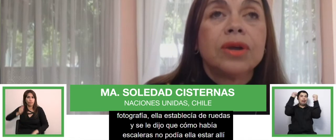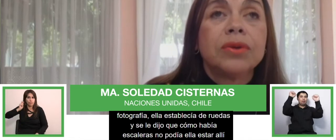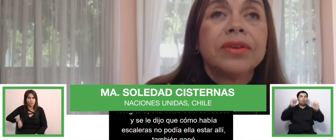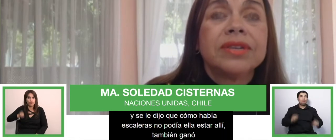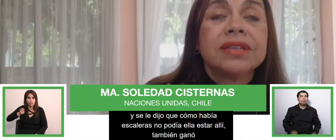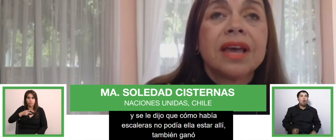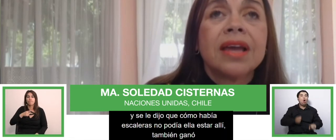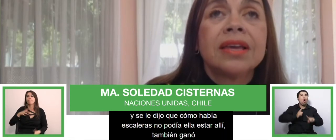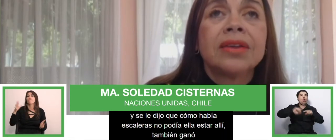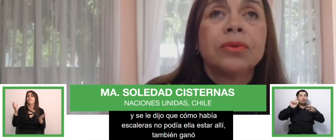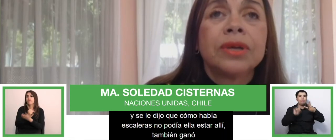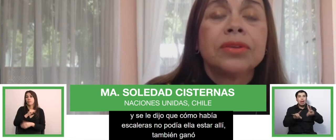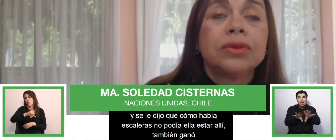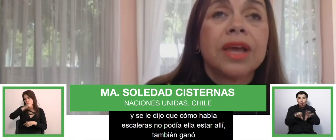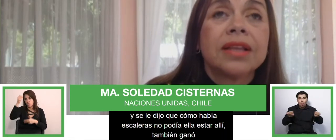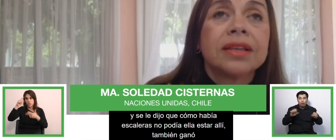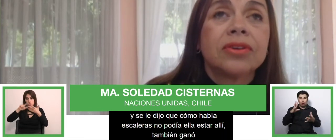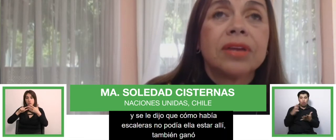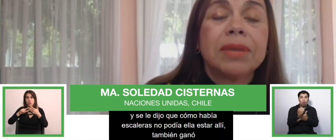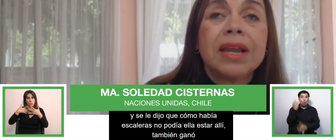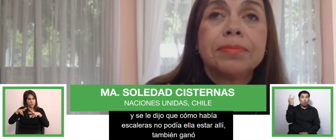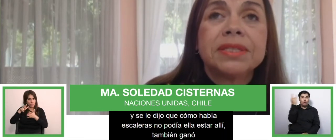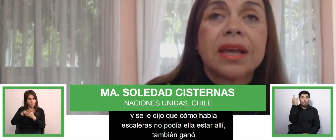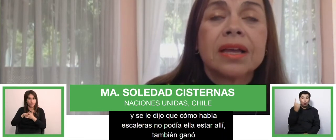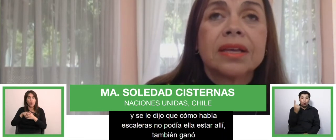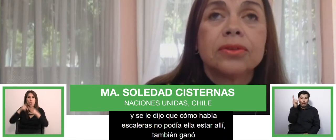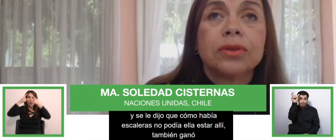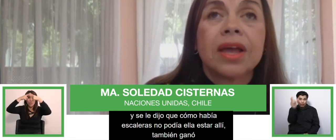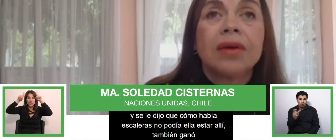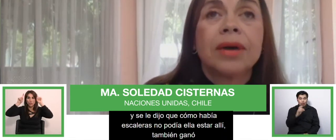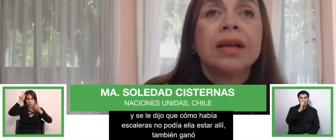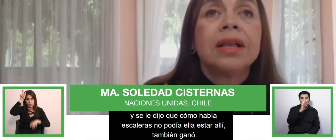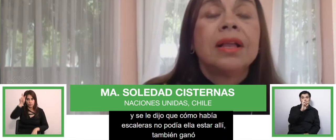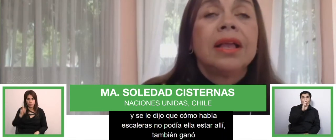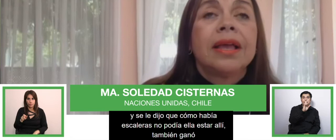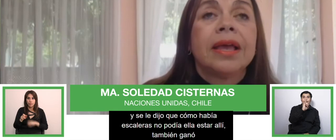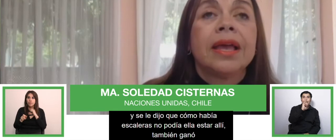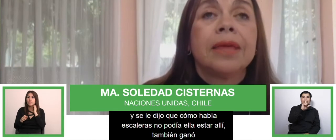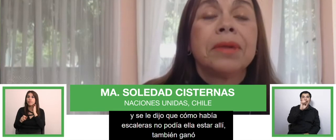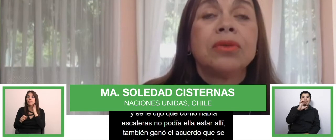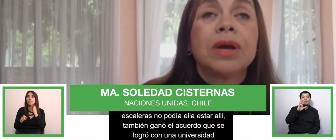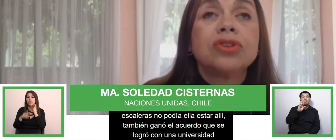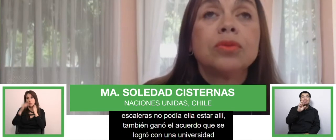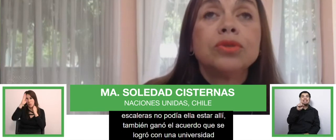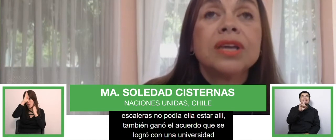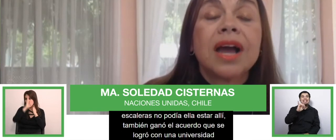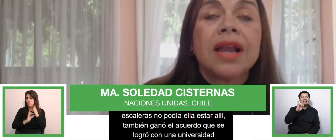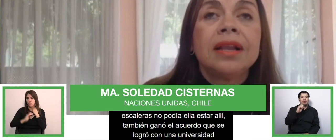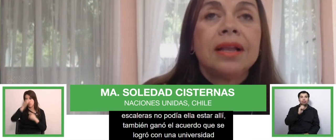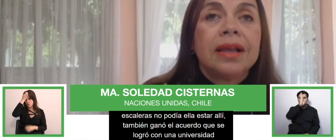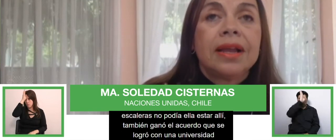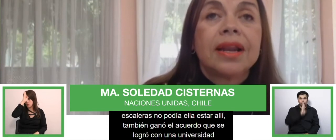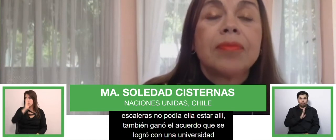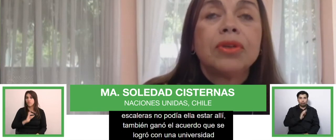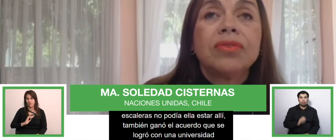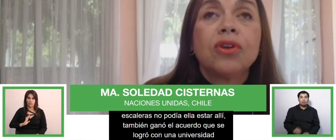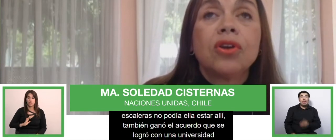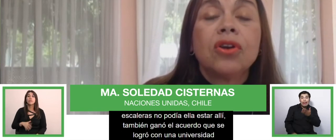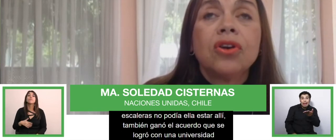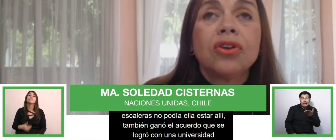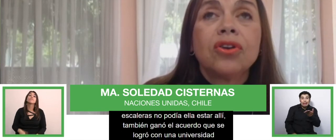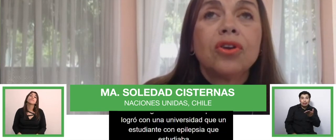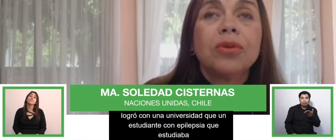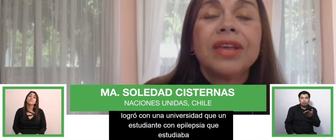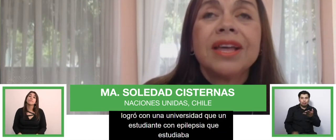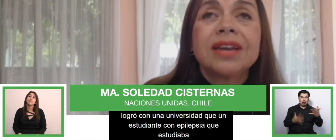logró con una universidad en que un estudiante con epilepsia que estudiaba educación musical, el ramo de